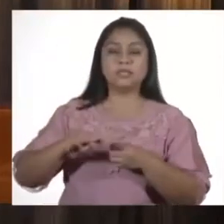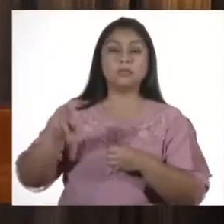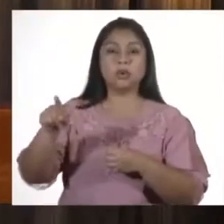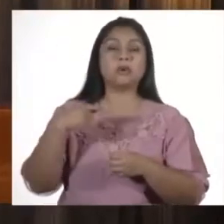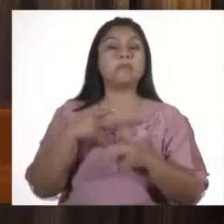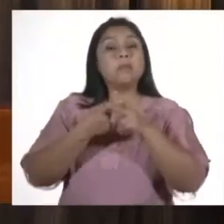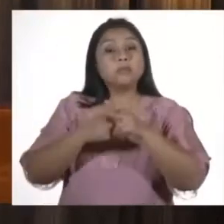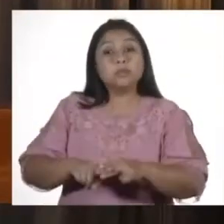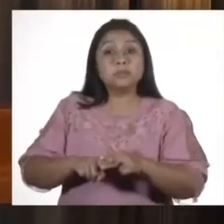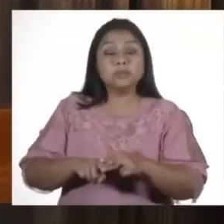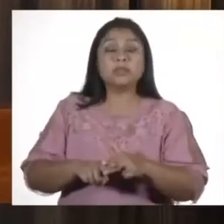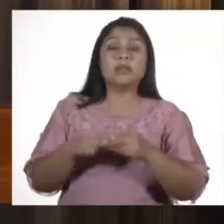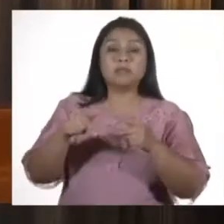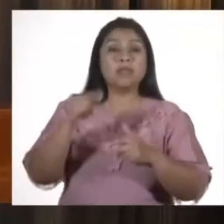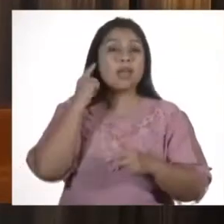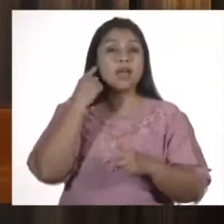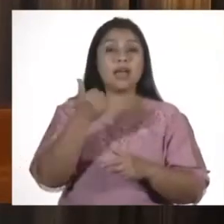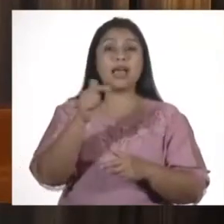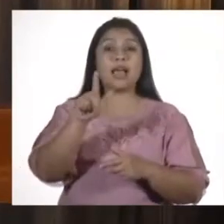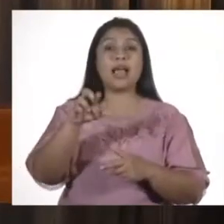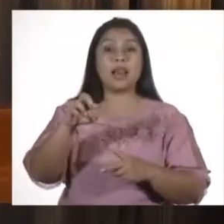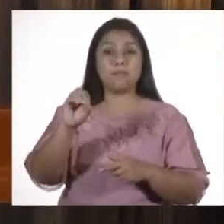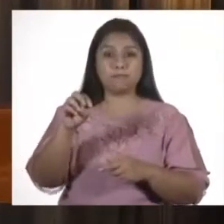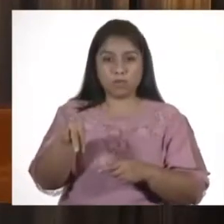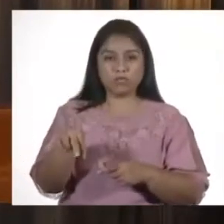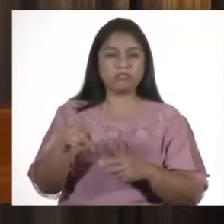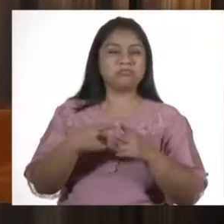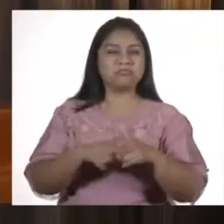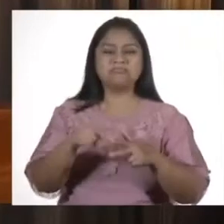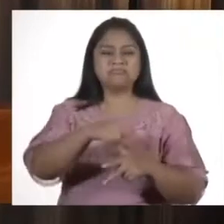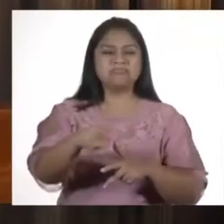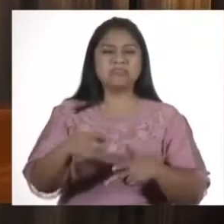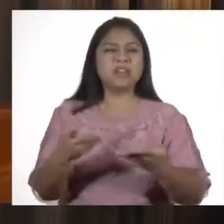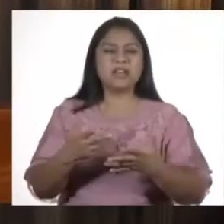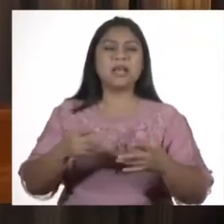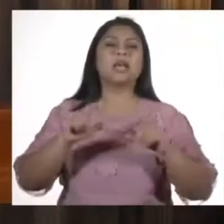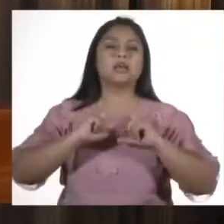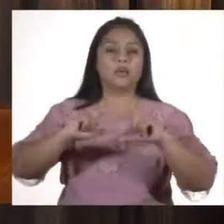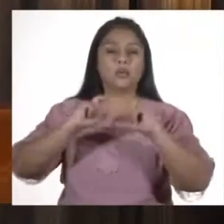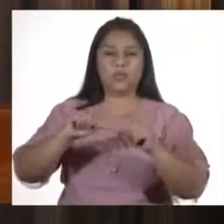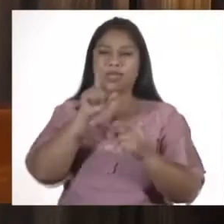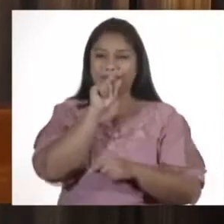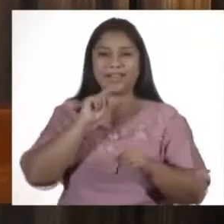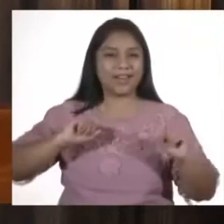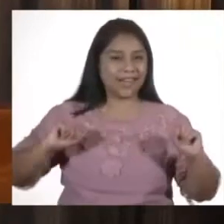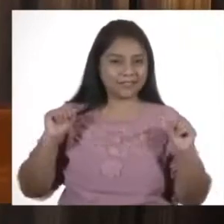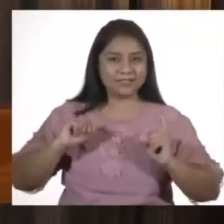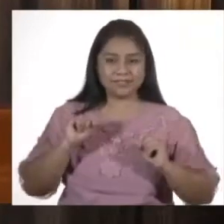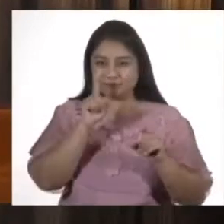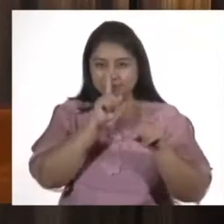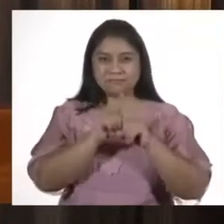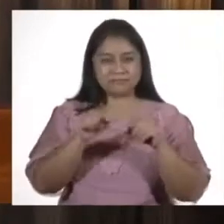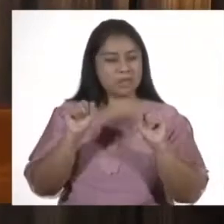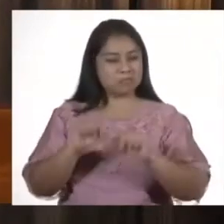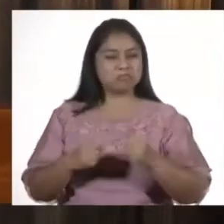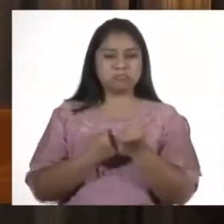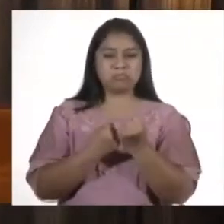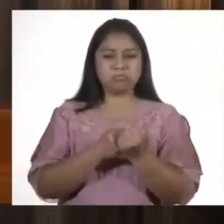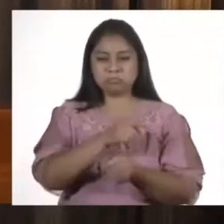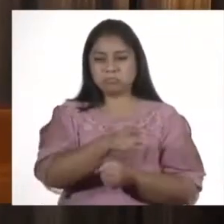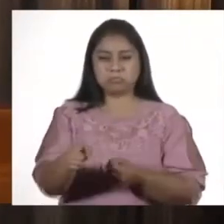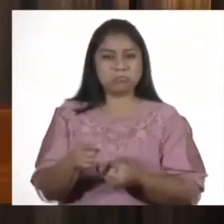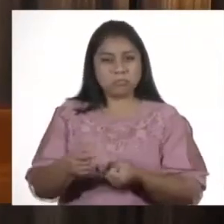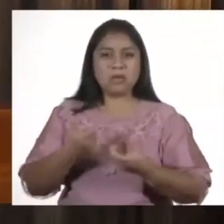construcción de un galpón, el primero de características municipales, en donde pondremos gallinas para poder tener una suficiente